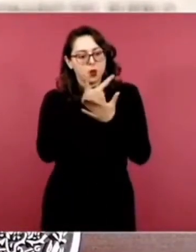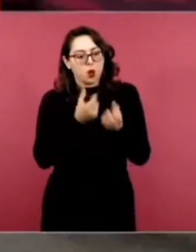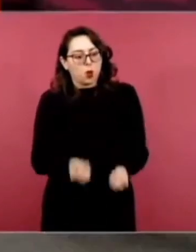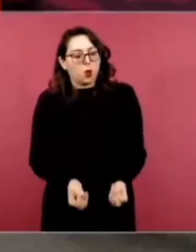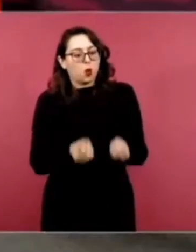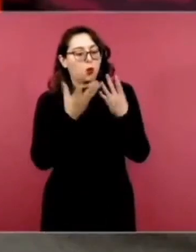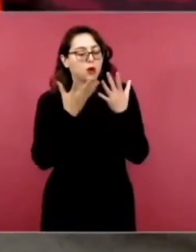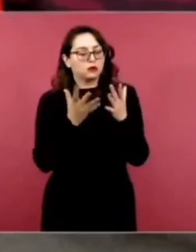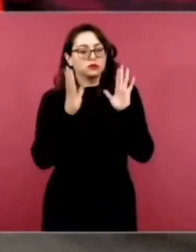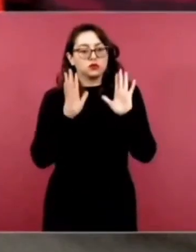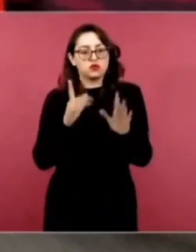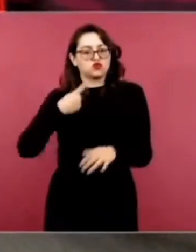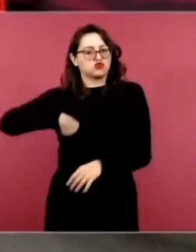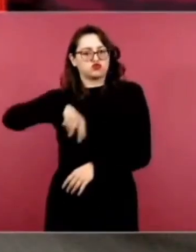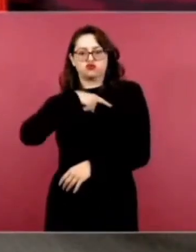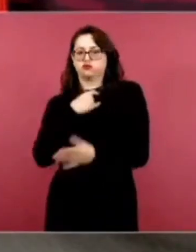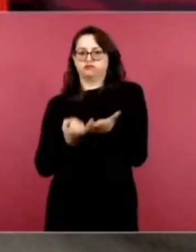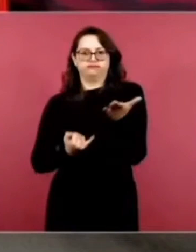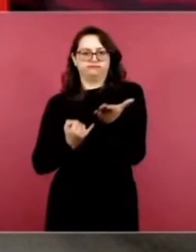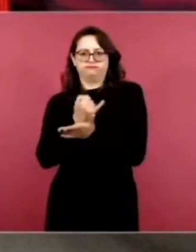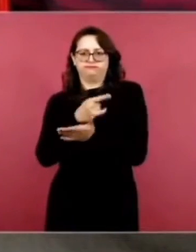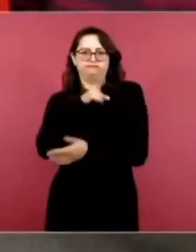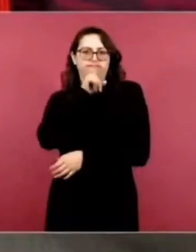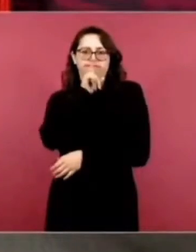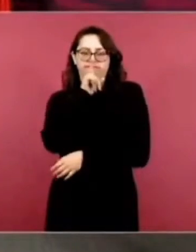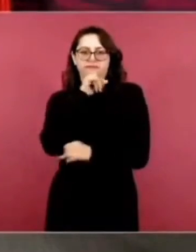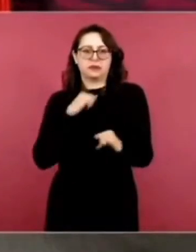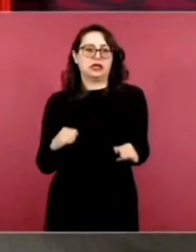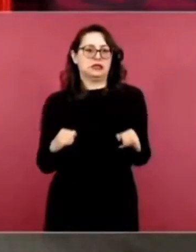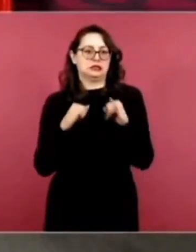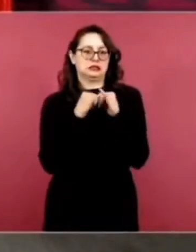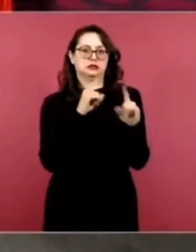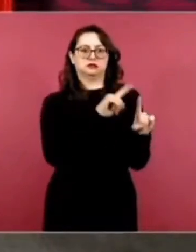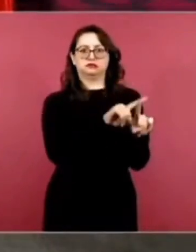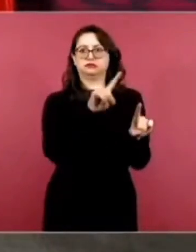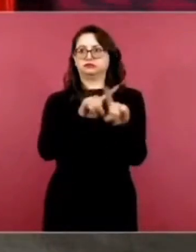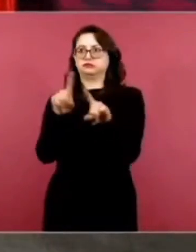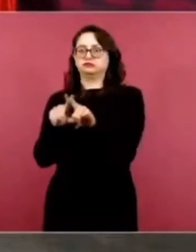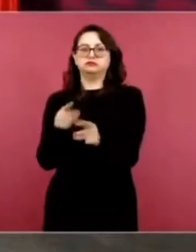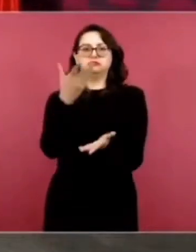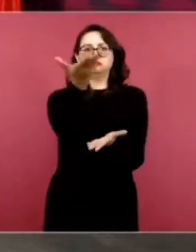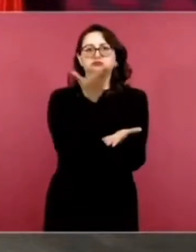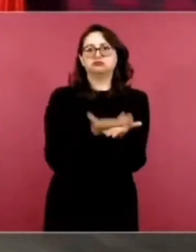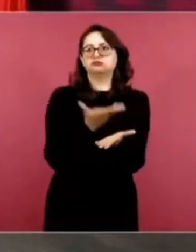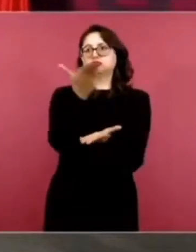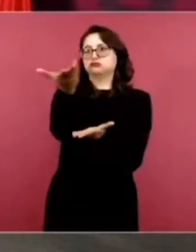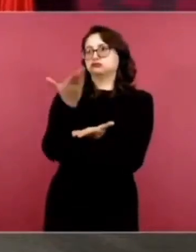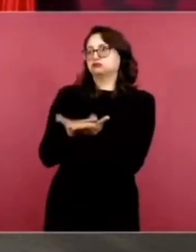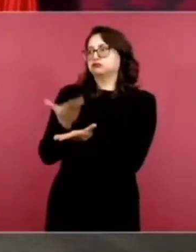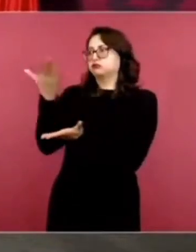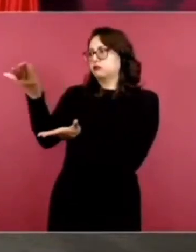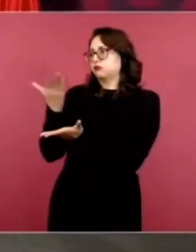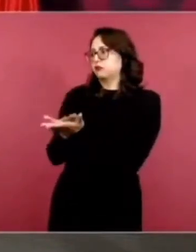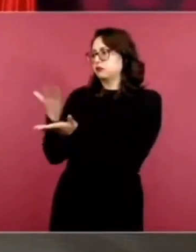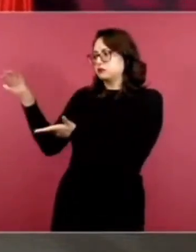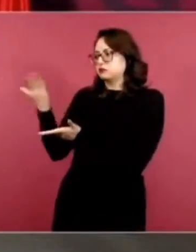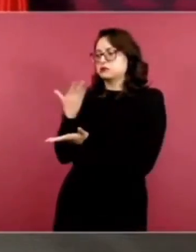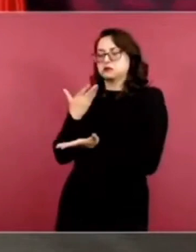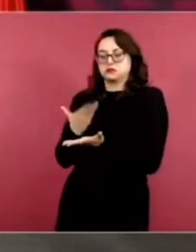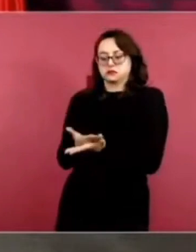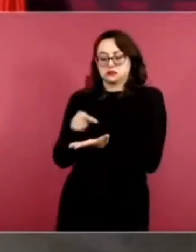al Congreso y a la Cámara de Diputados esta discusión, también la iniciativa, entiendo,